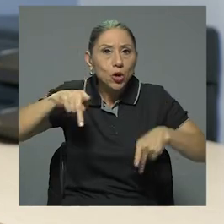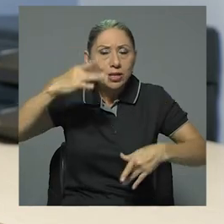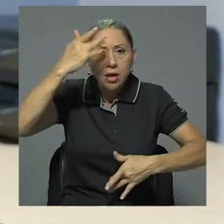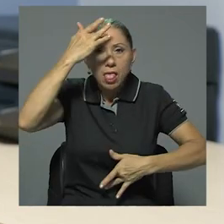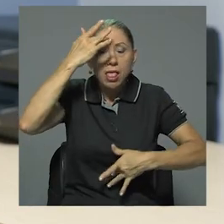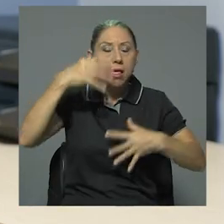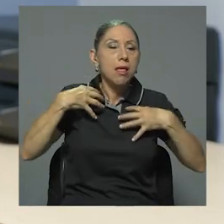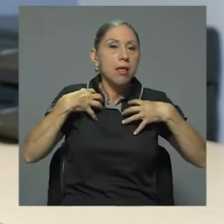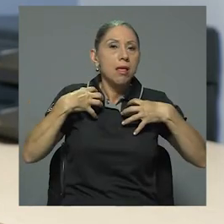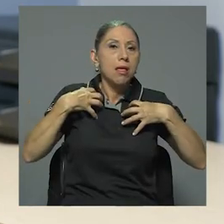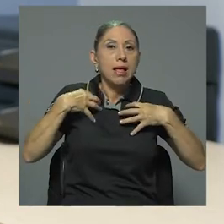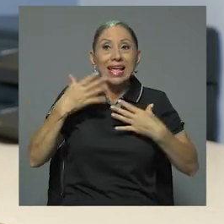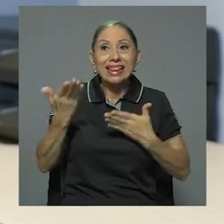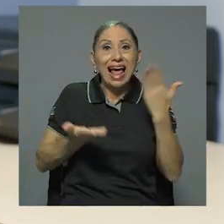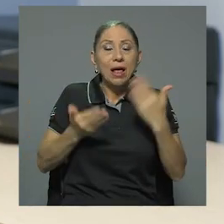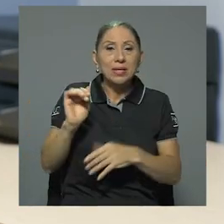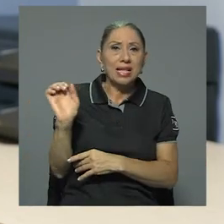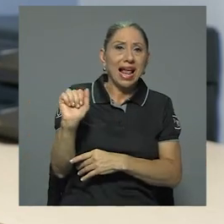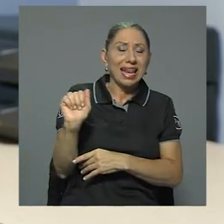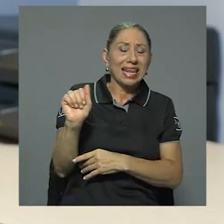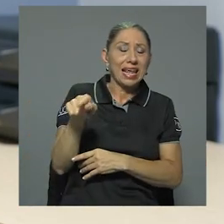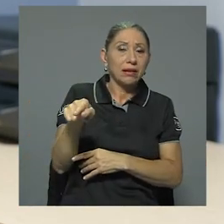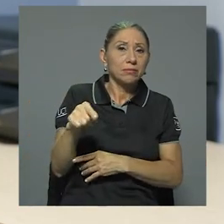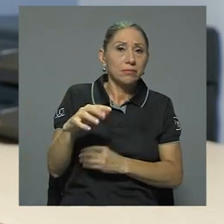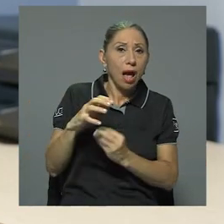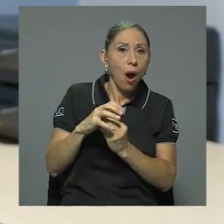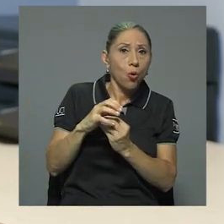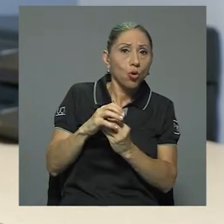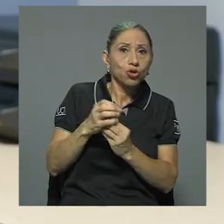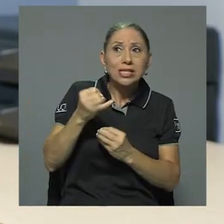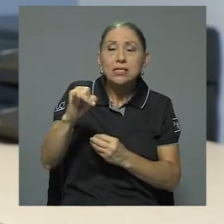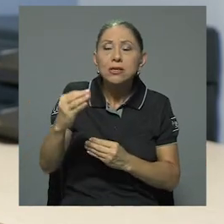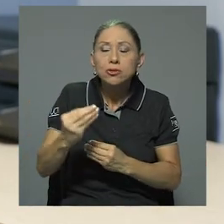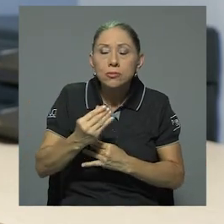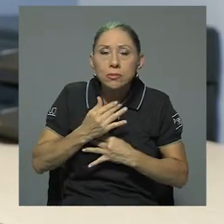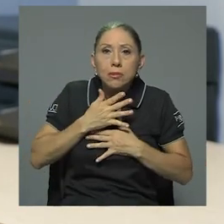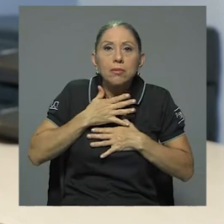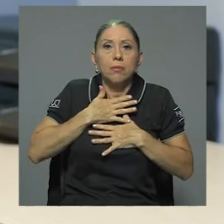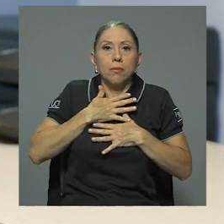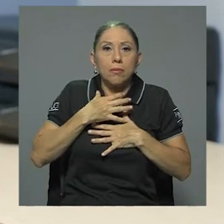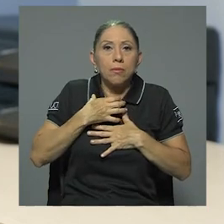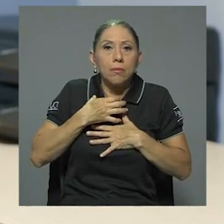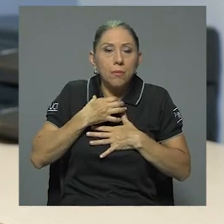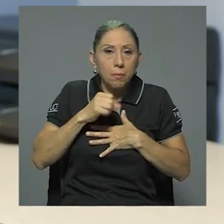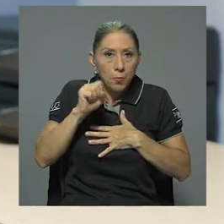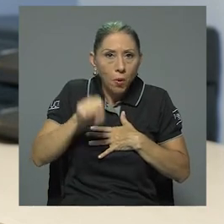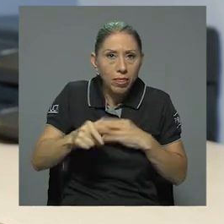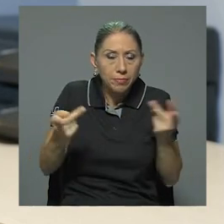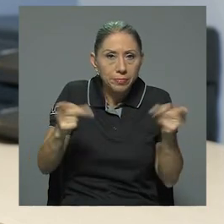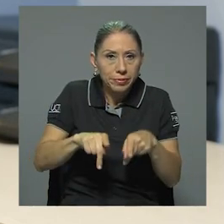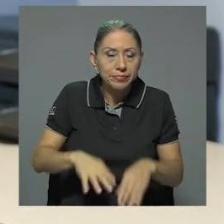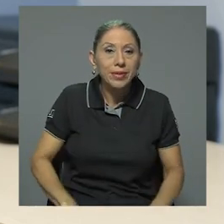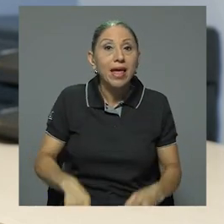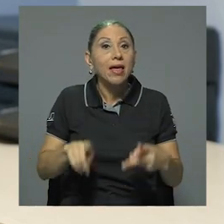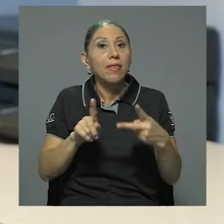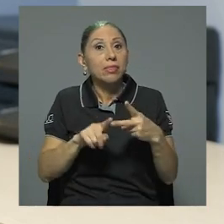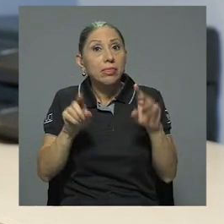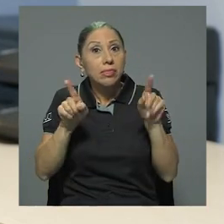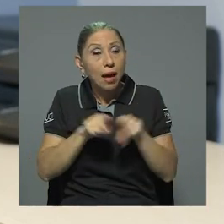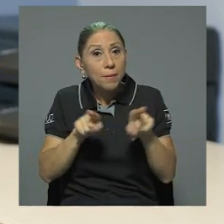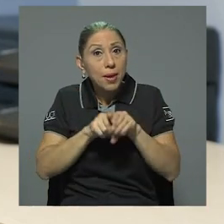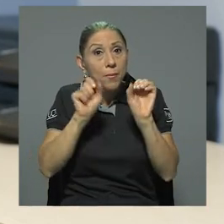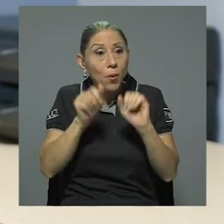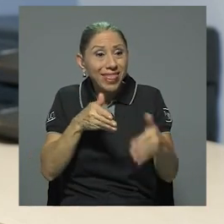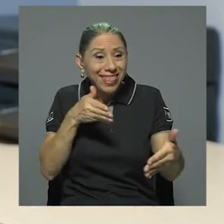que sean alérgicos a hongos podríamos desencadenar un cuadro de este tipo. También puede haber daño al material